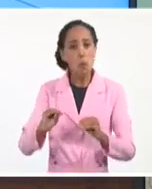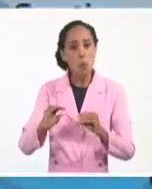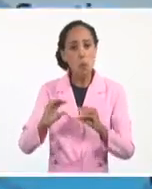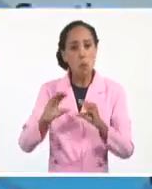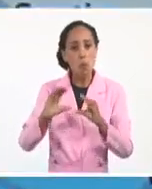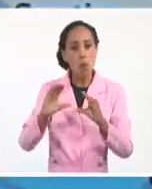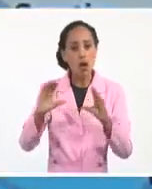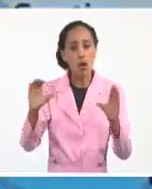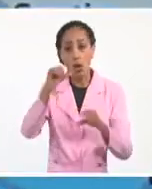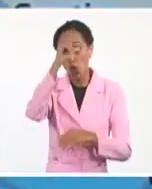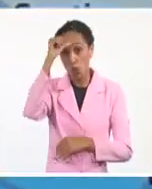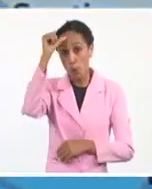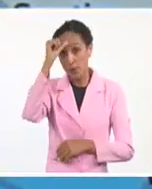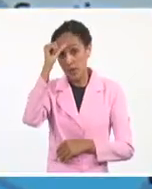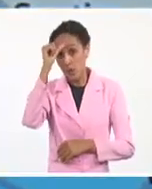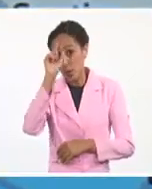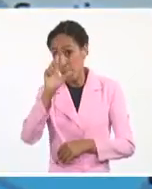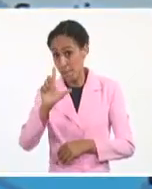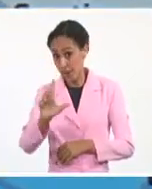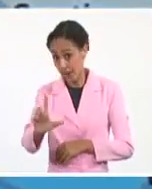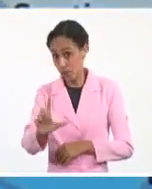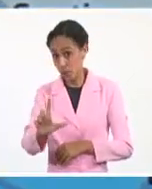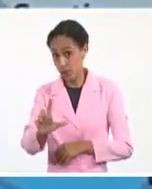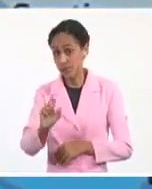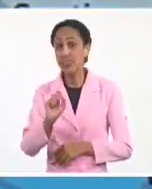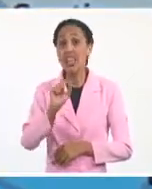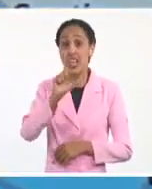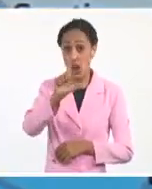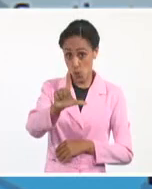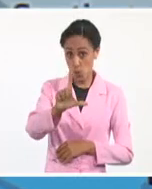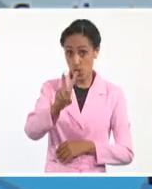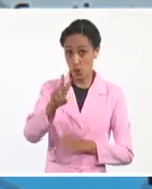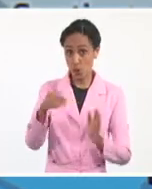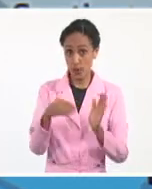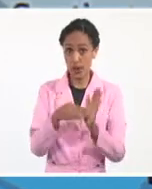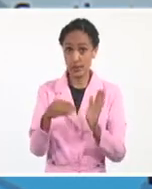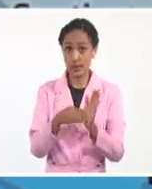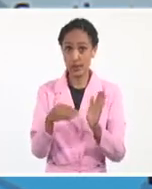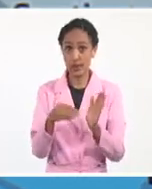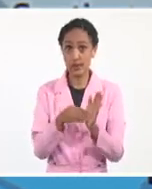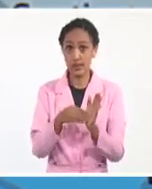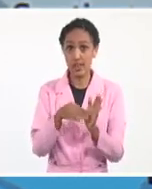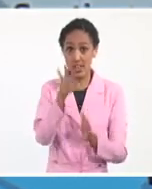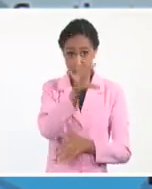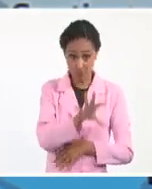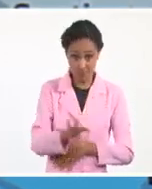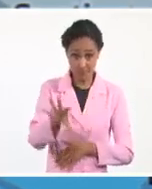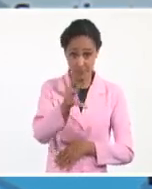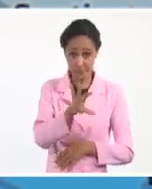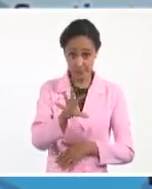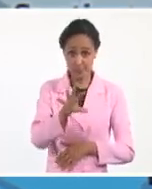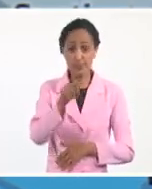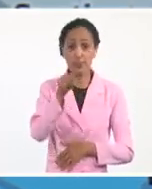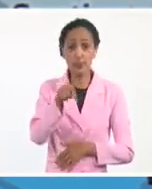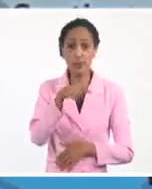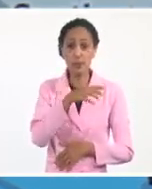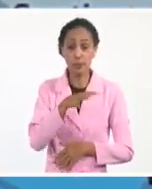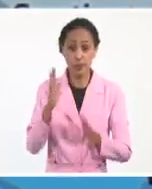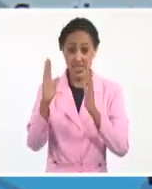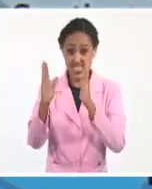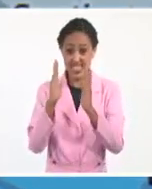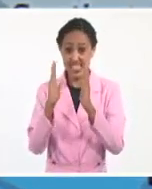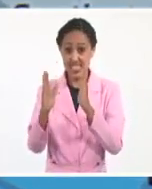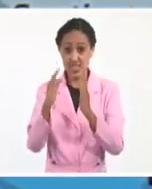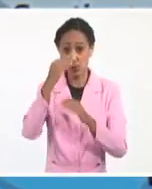de domingo para lunes. Y el lunes, a las 12 de la tarde, lo tendríamos en esta área. Quiere decir que la zona central del